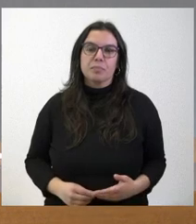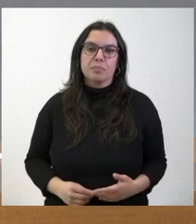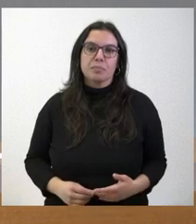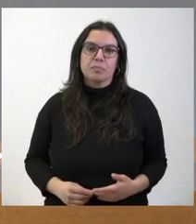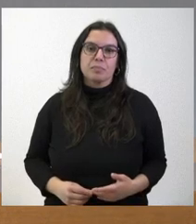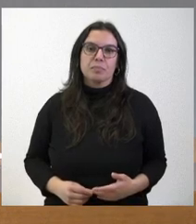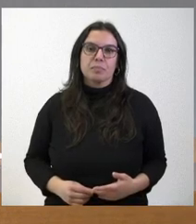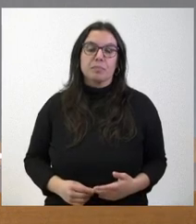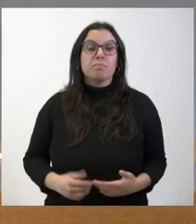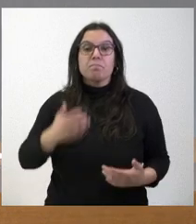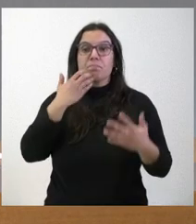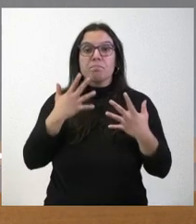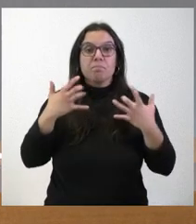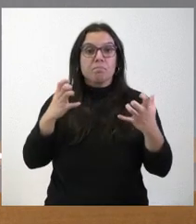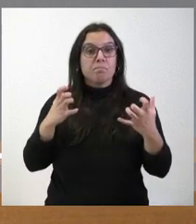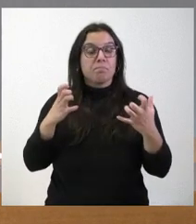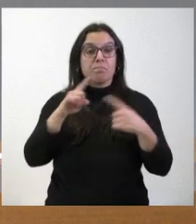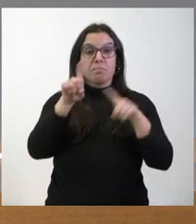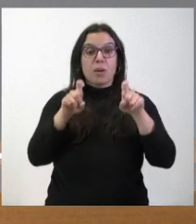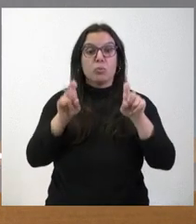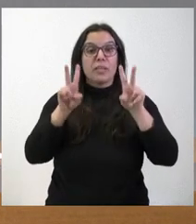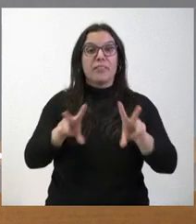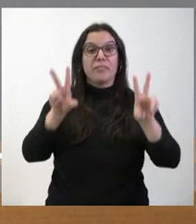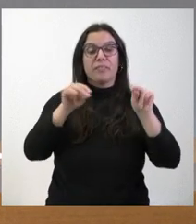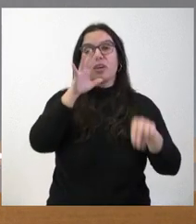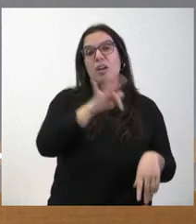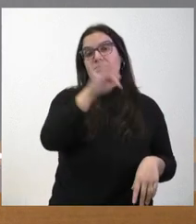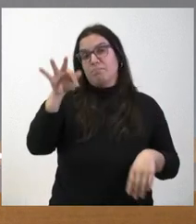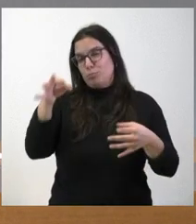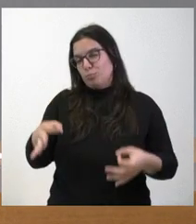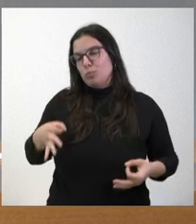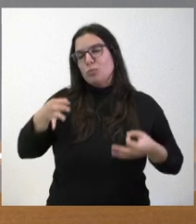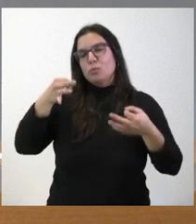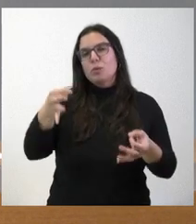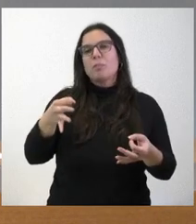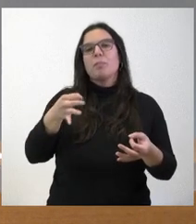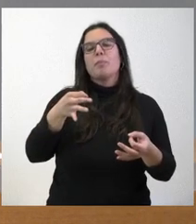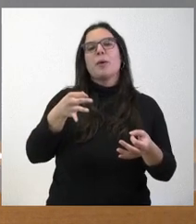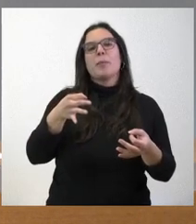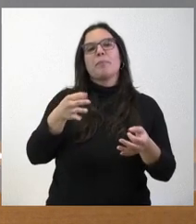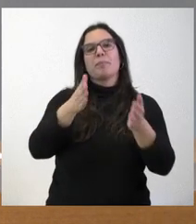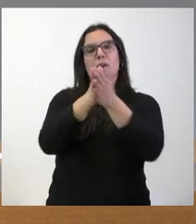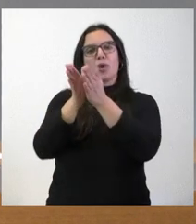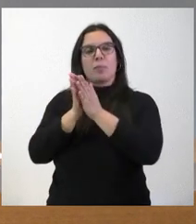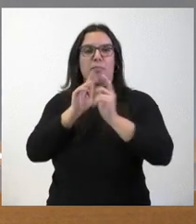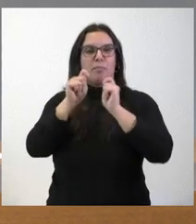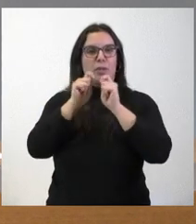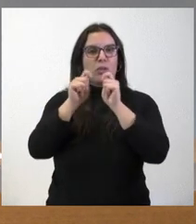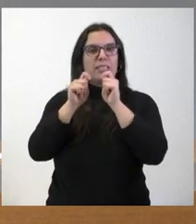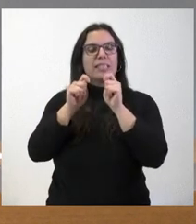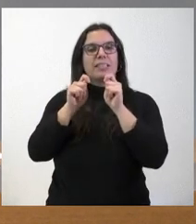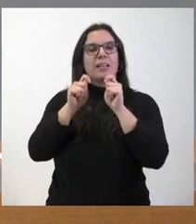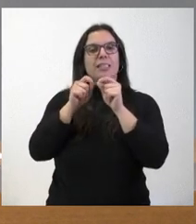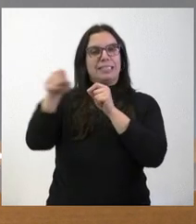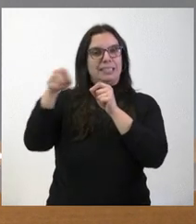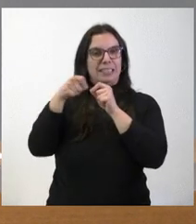Si no hay más preguntas en la sala, vamos a dar paso, como siempre, al turno con los periodistas que nos siguen